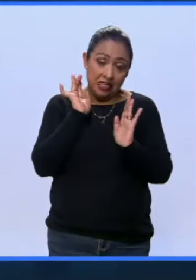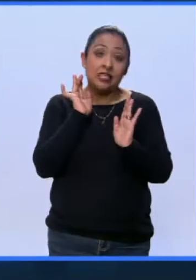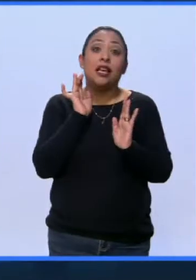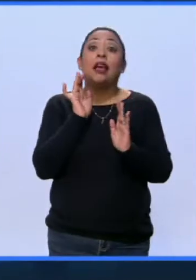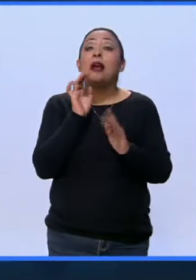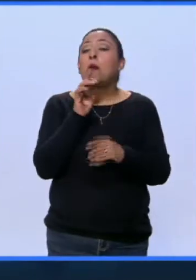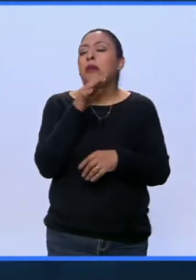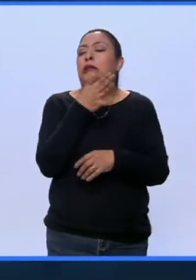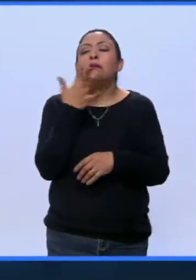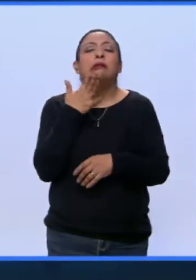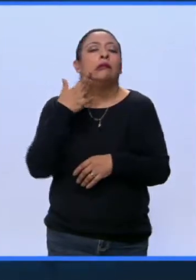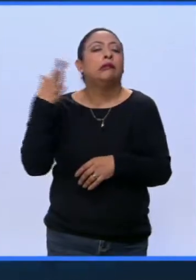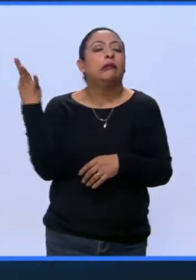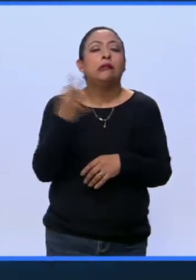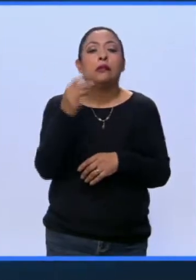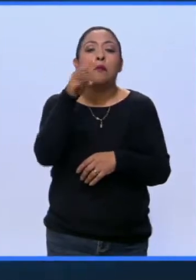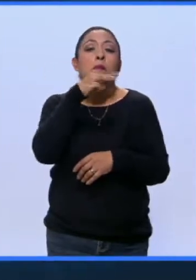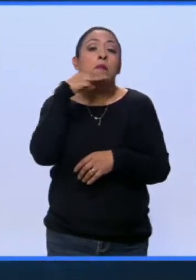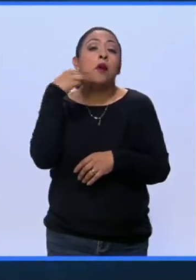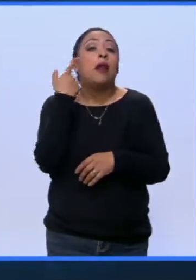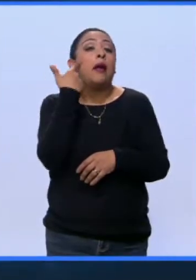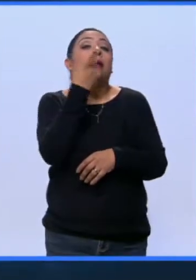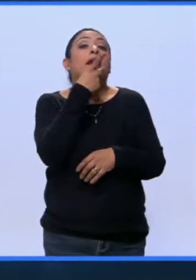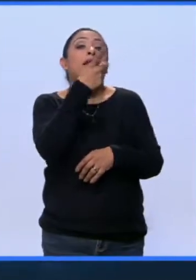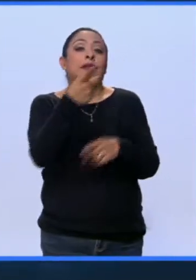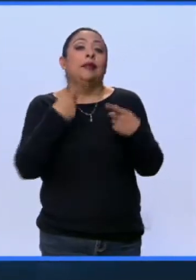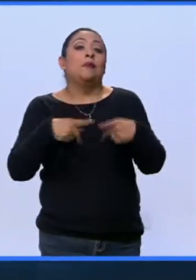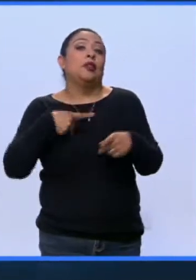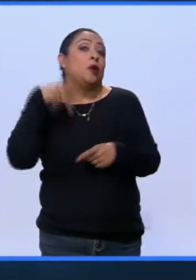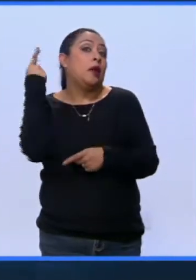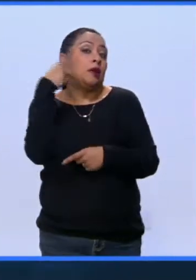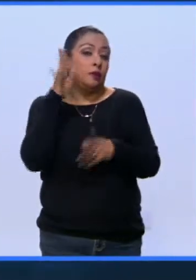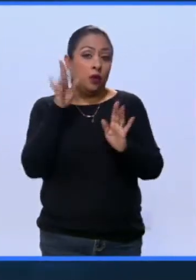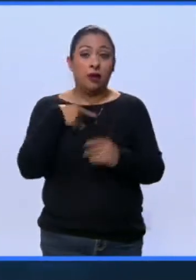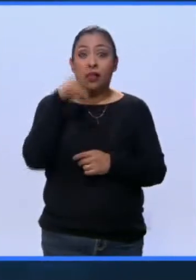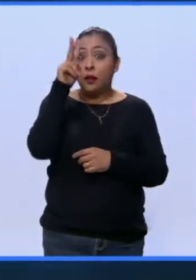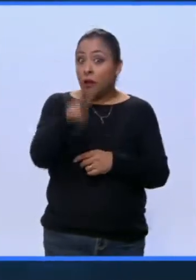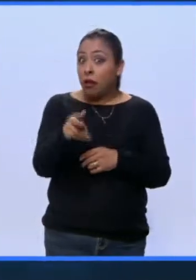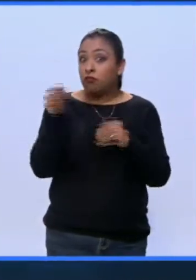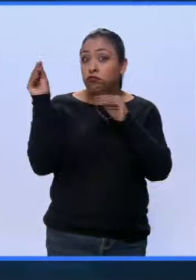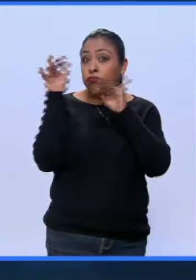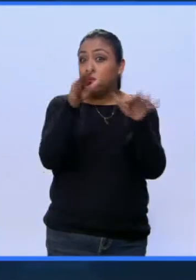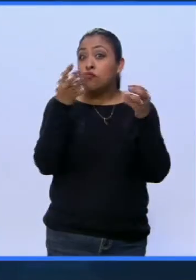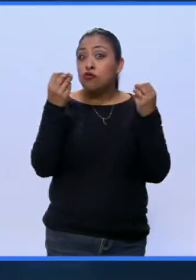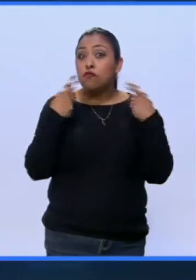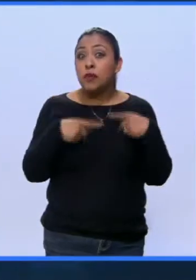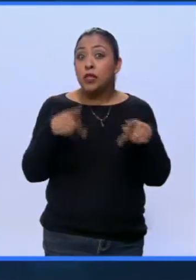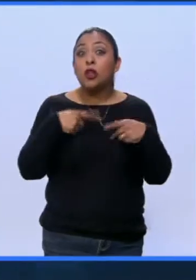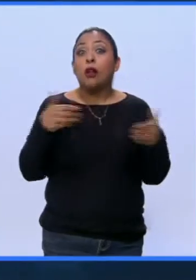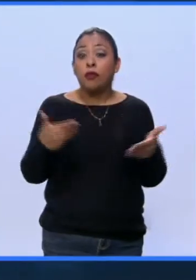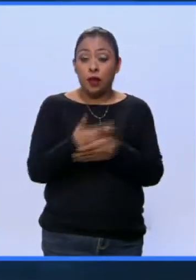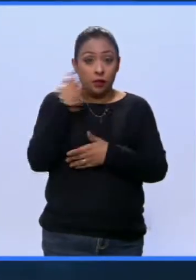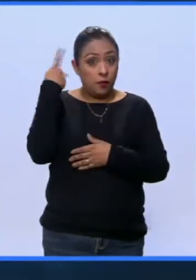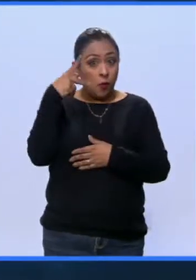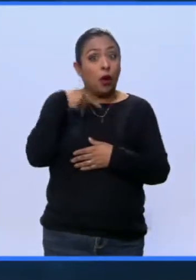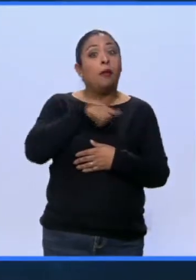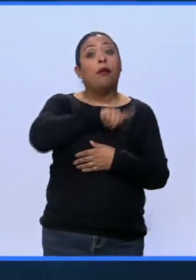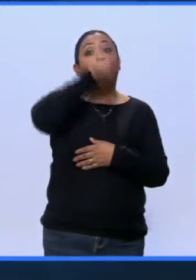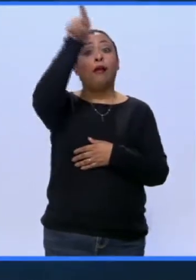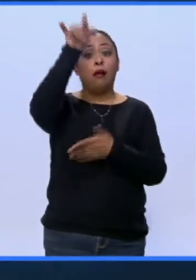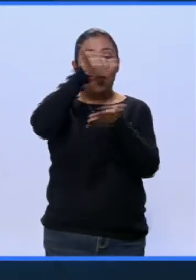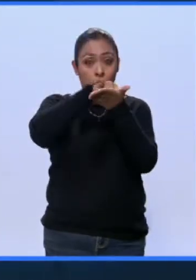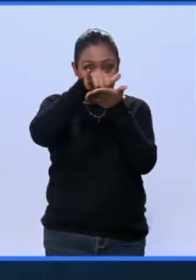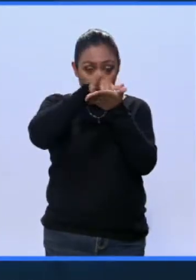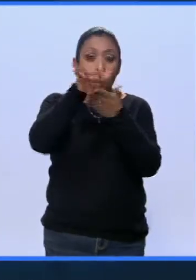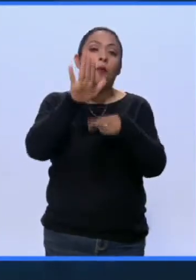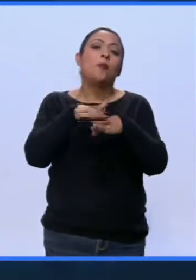mejor mole del mundo. A ver qué dicen nuestros amigos de pueblo. Con todos los, pues, está lleno de poblanos, ¿no? Hay muchos poblanos en Nueva York y por